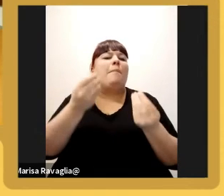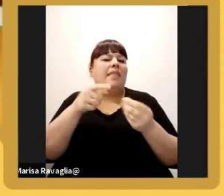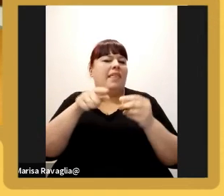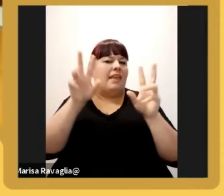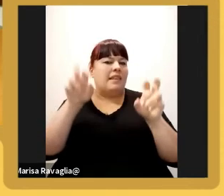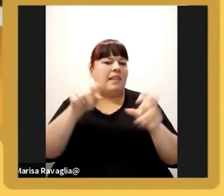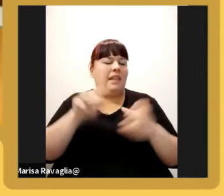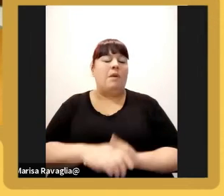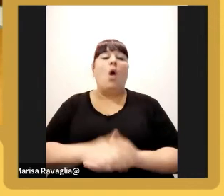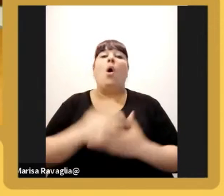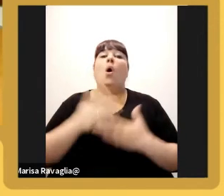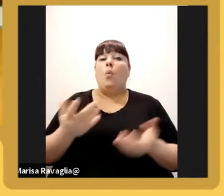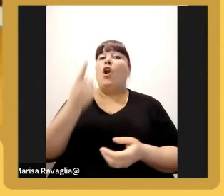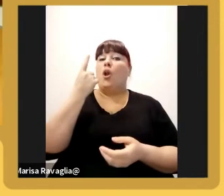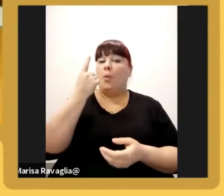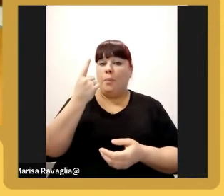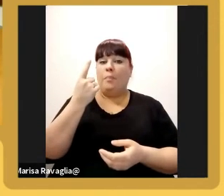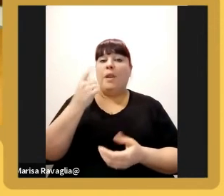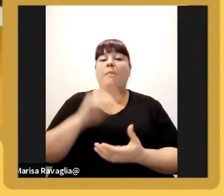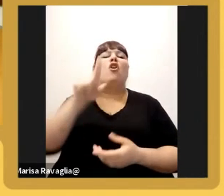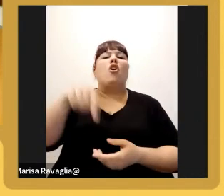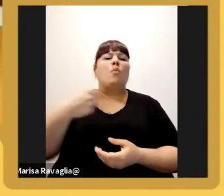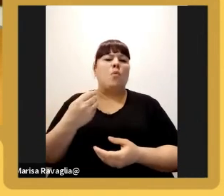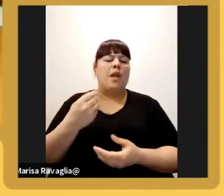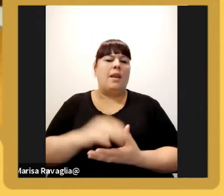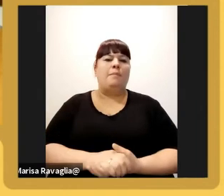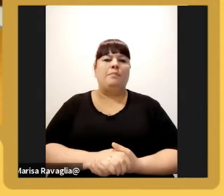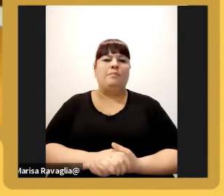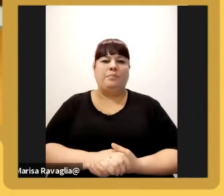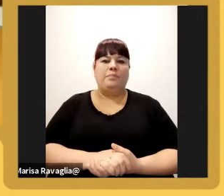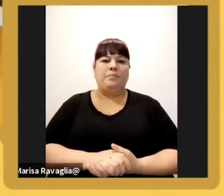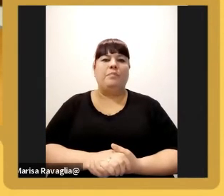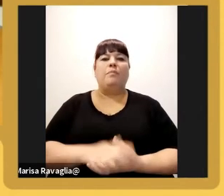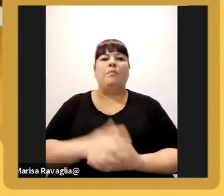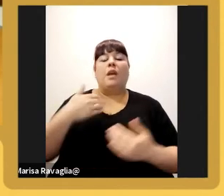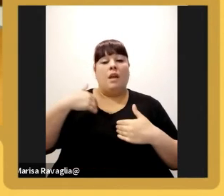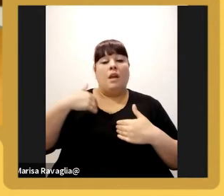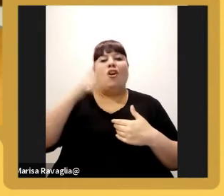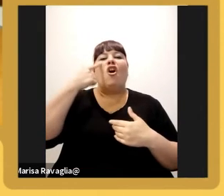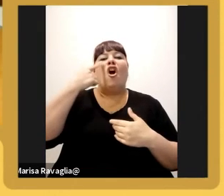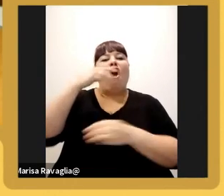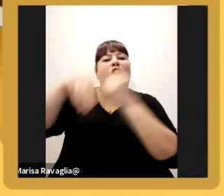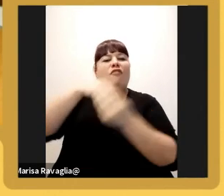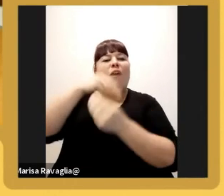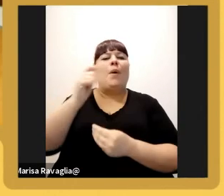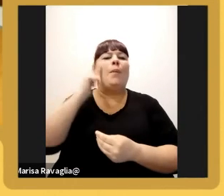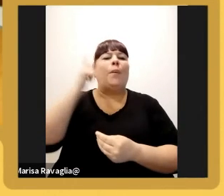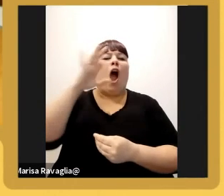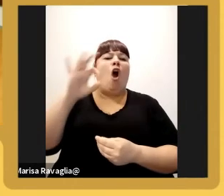bueno primero se da voy a lo personal conozco a la familia de muchos años